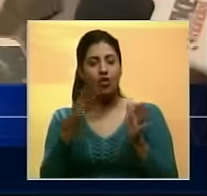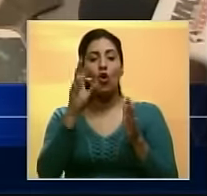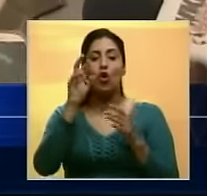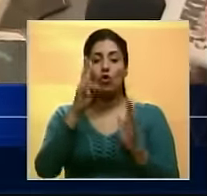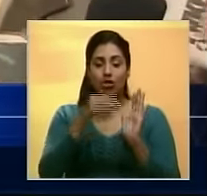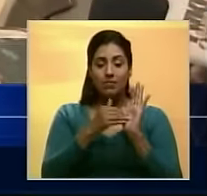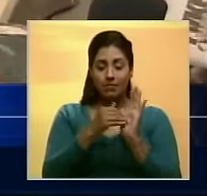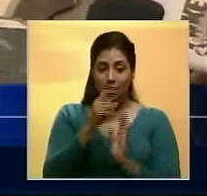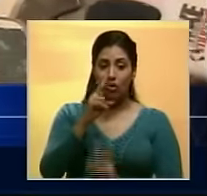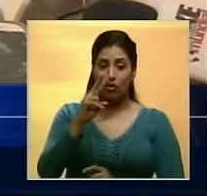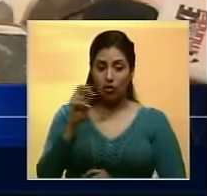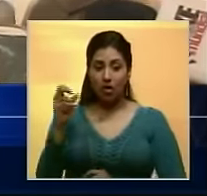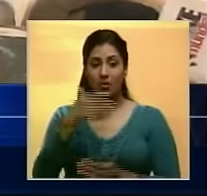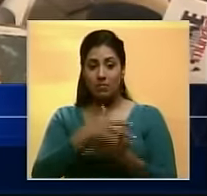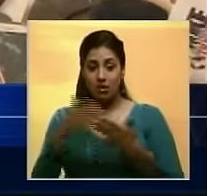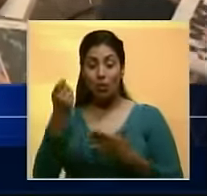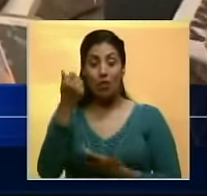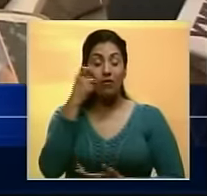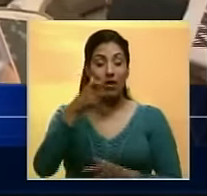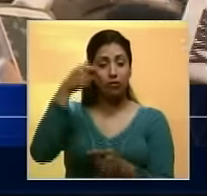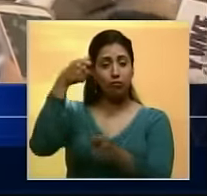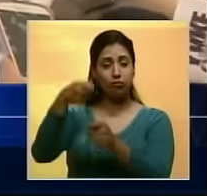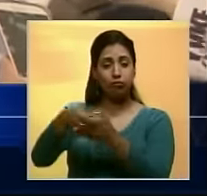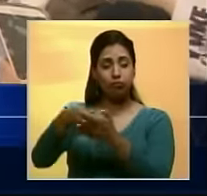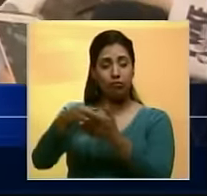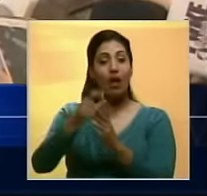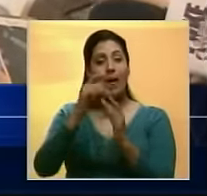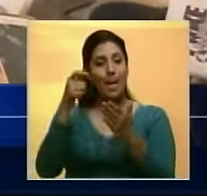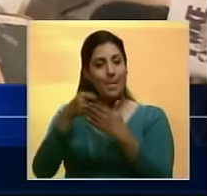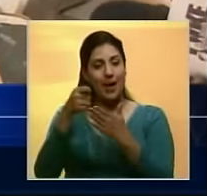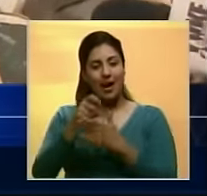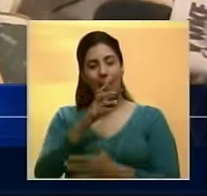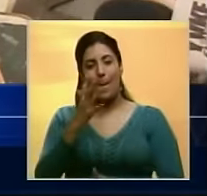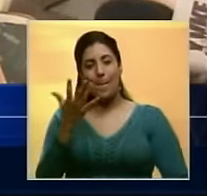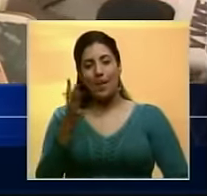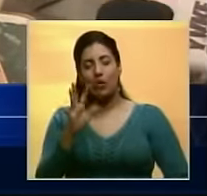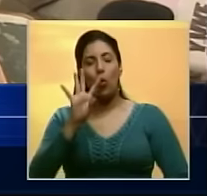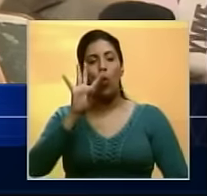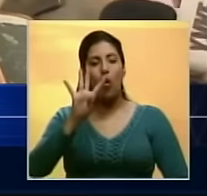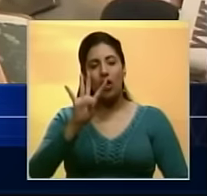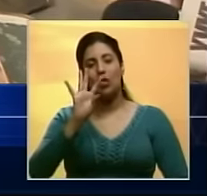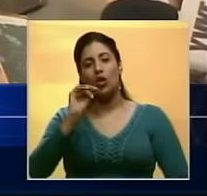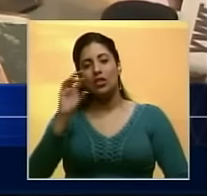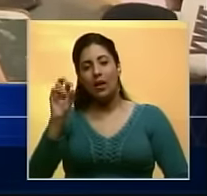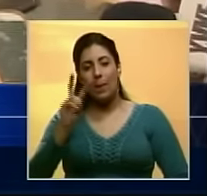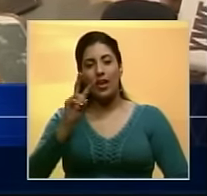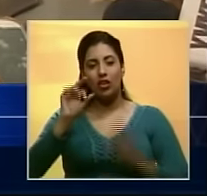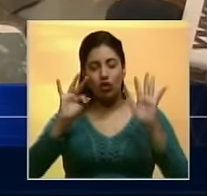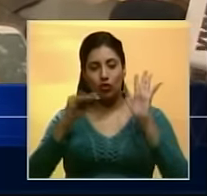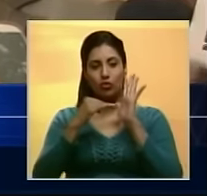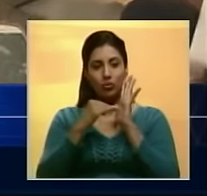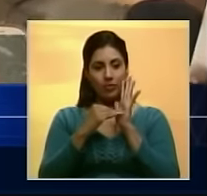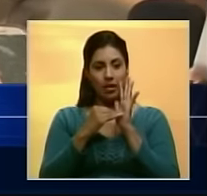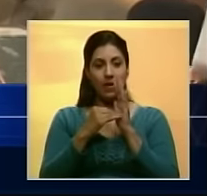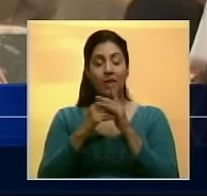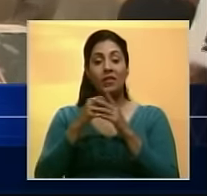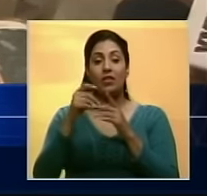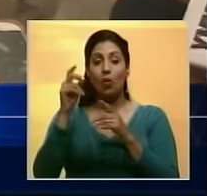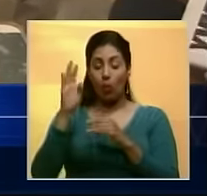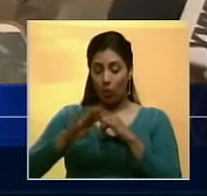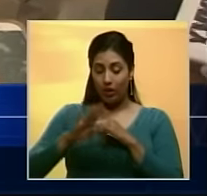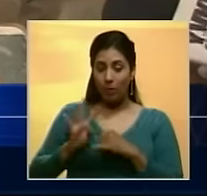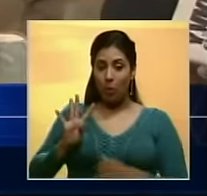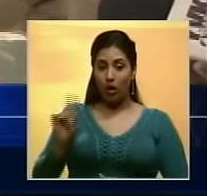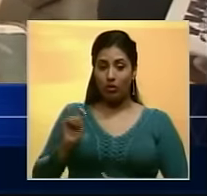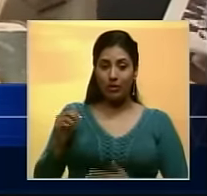los 1.200 millones de bolívares fuertes financiamos 428. En estos últimos cuatro